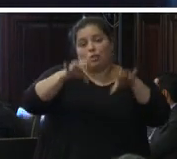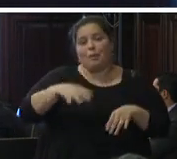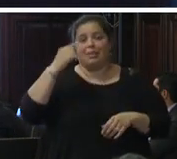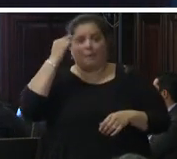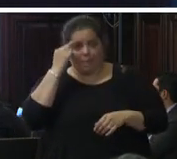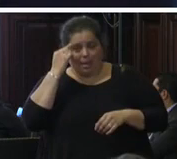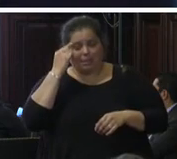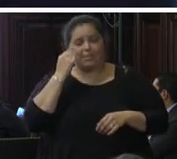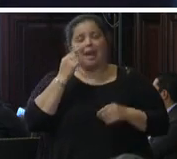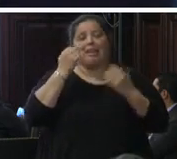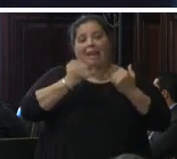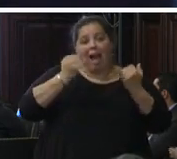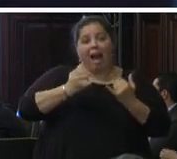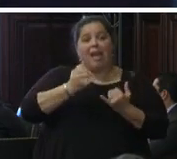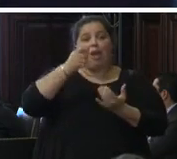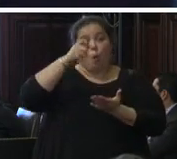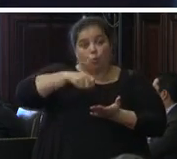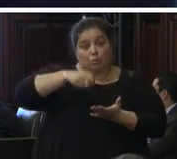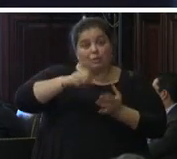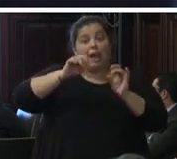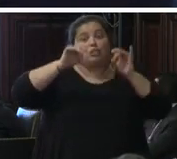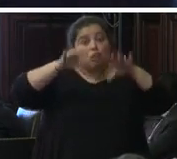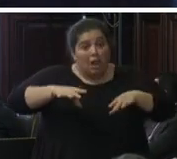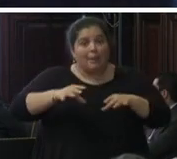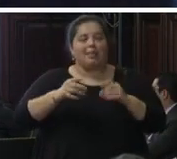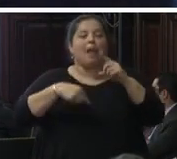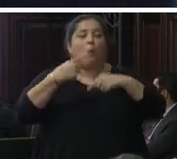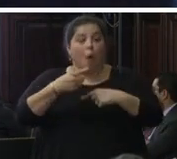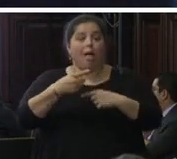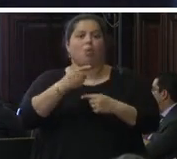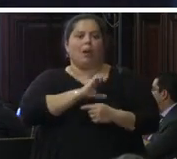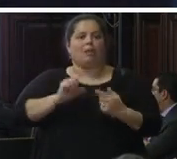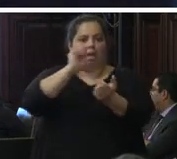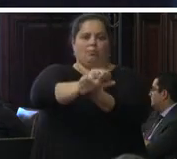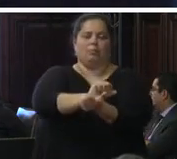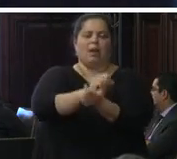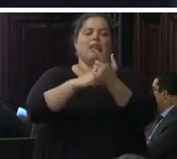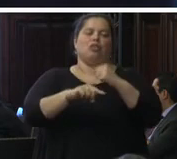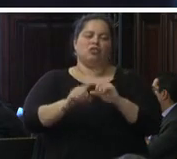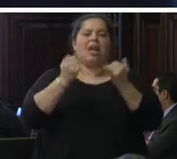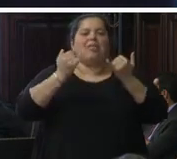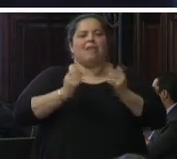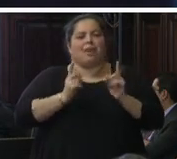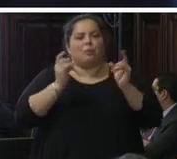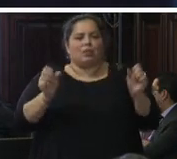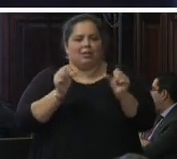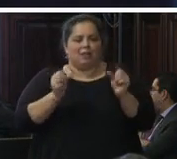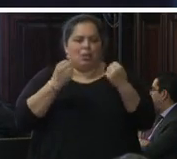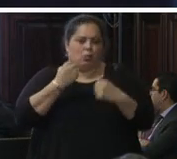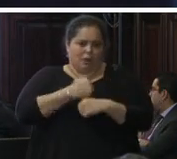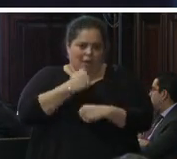cuando hay detención entonces hay que hacer un trabajo en esta materia